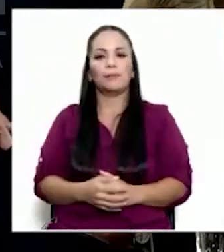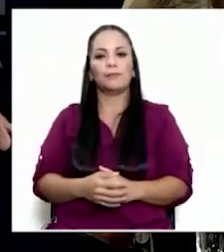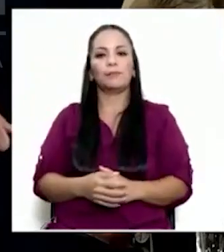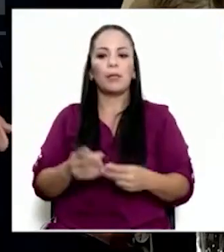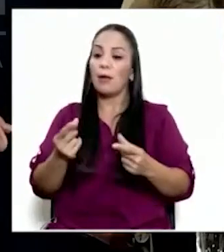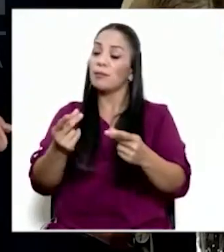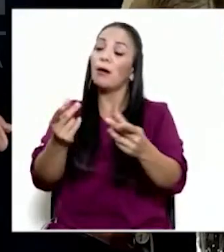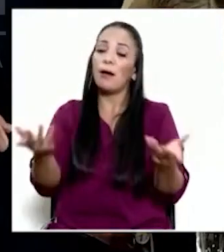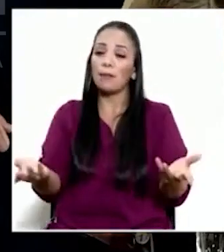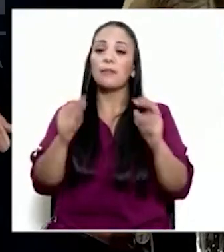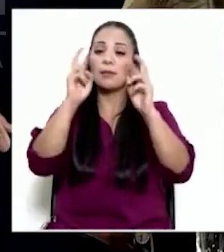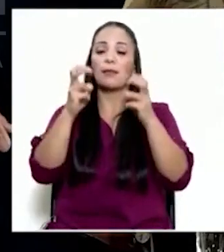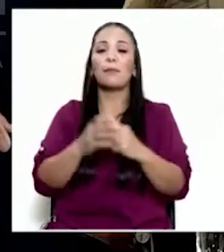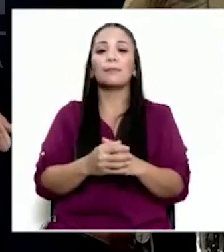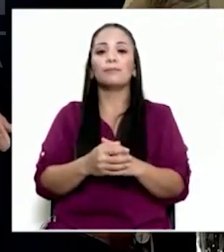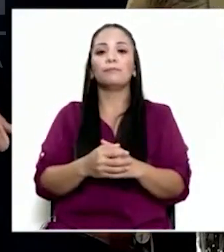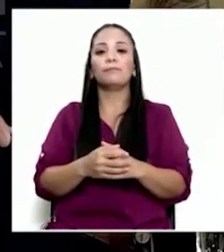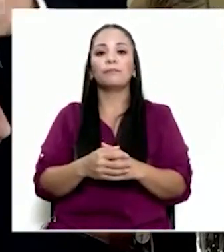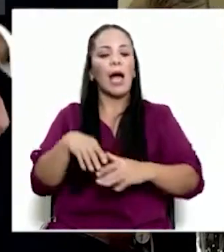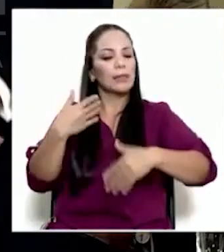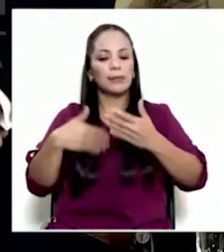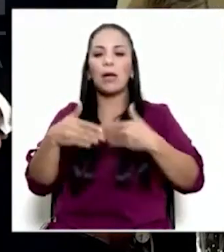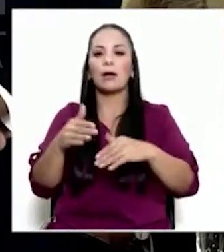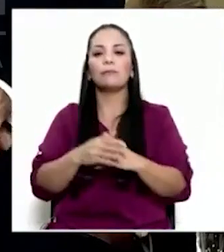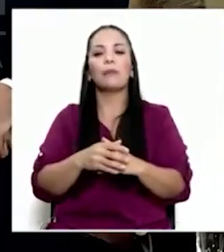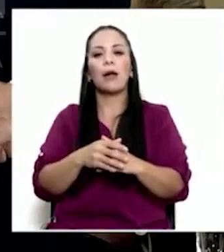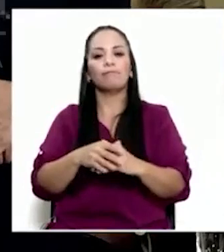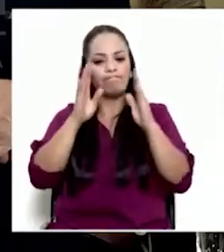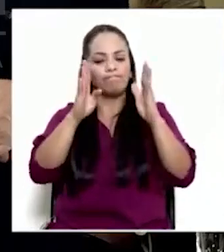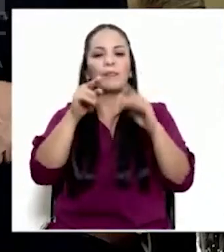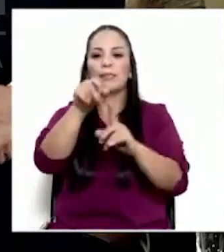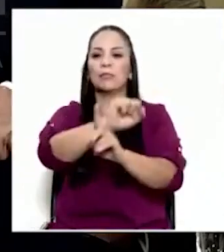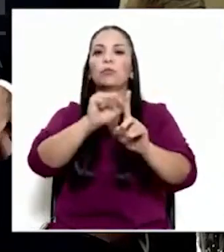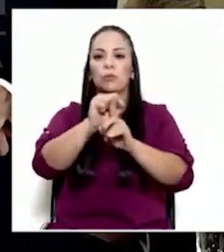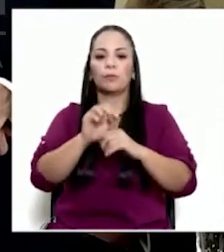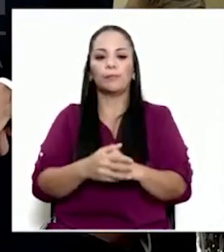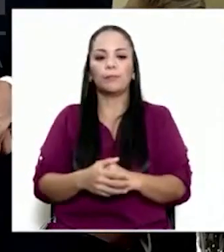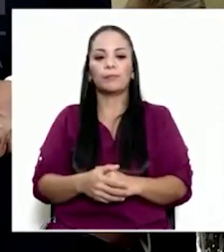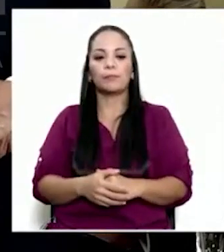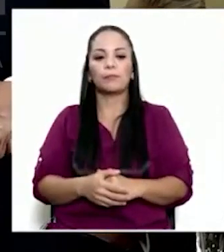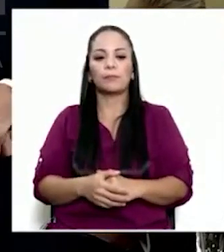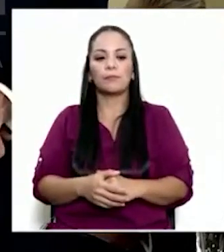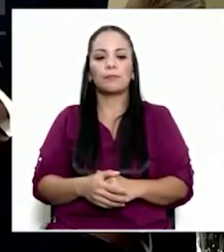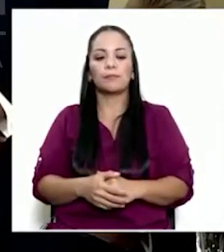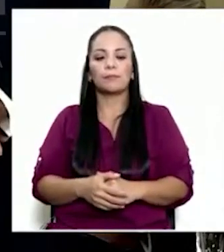acelerar sin duda alguna el paso a enfrentar esta problemática con las